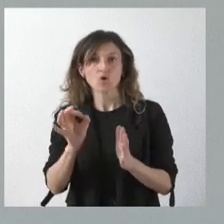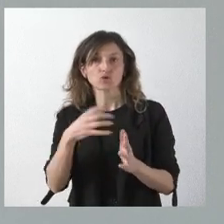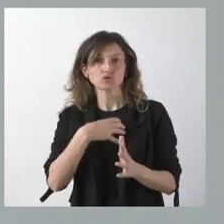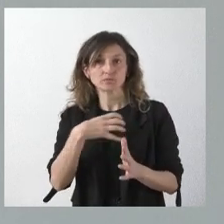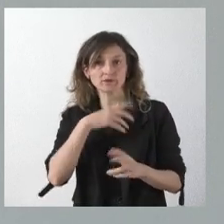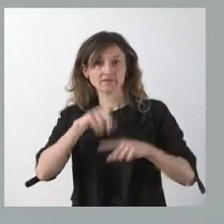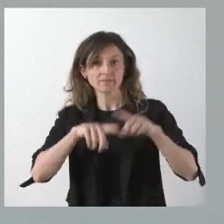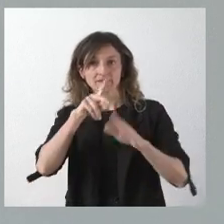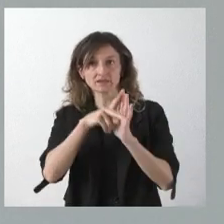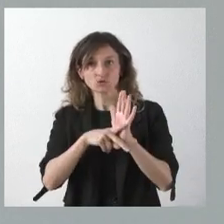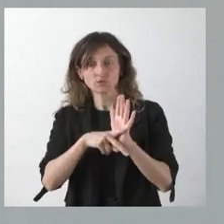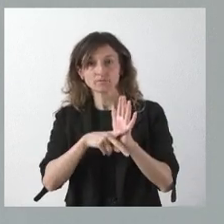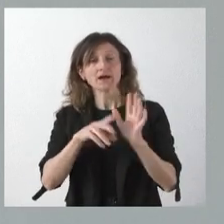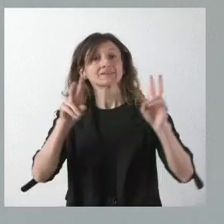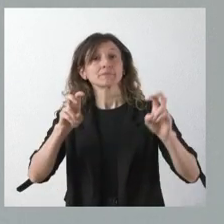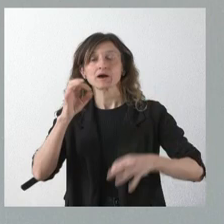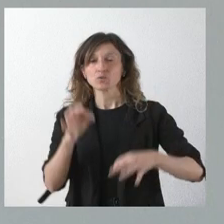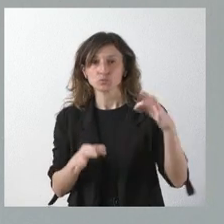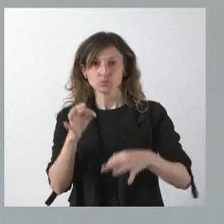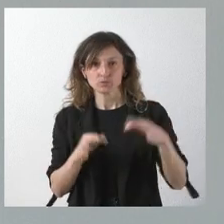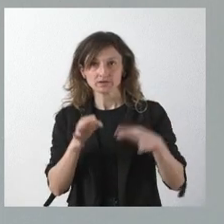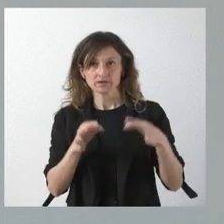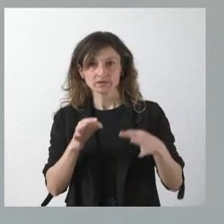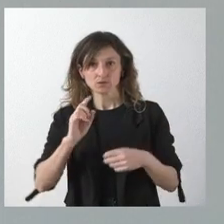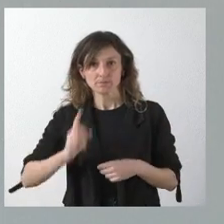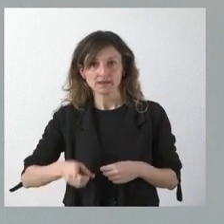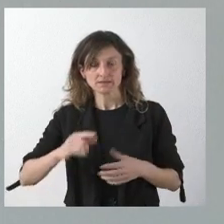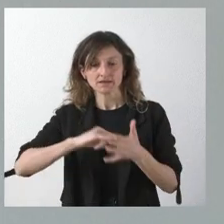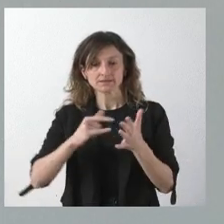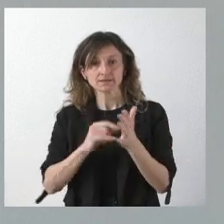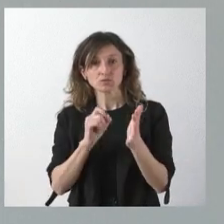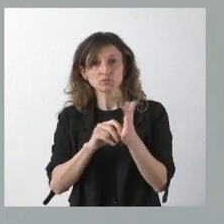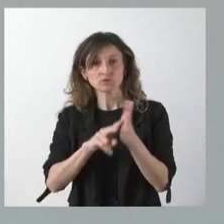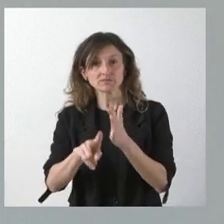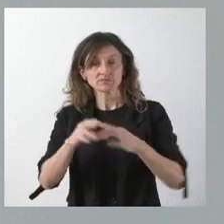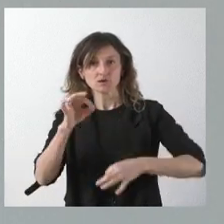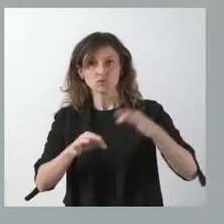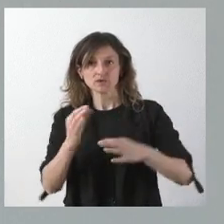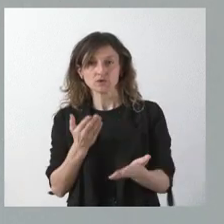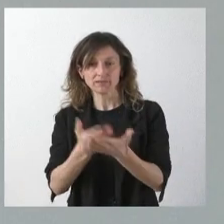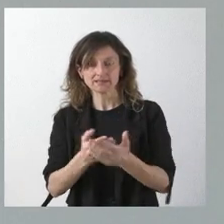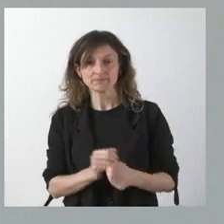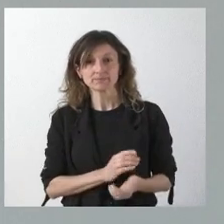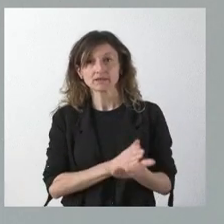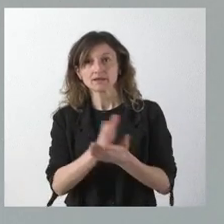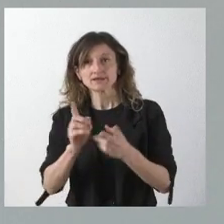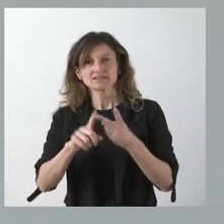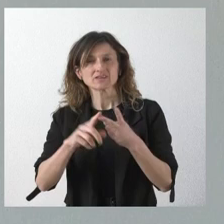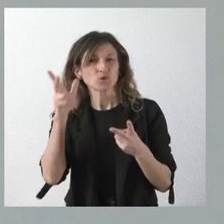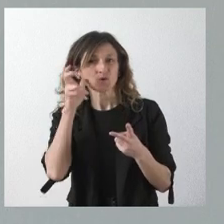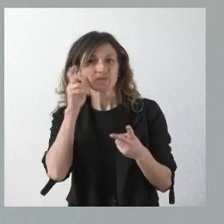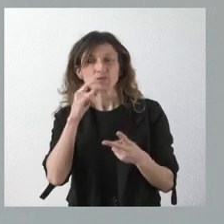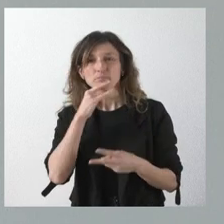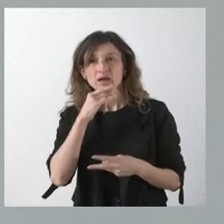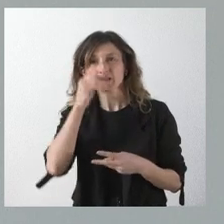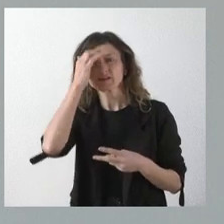esa normativa. un aspecto estrictamente jurídico y, por tanto, serán los técnicos, desde el punto de vista jurídico, quienes lo planteen. La segunda le he oído un poco peor. Si no